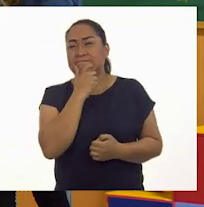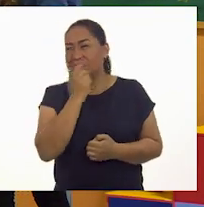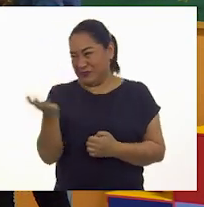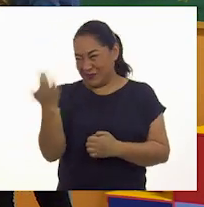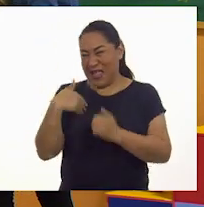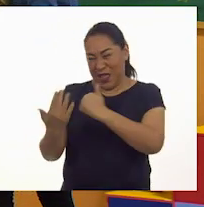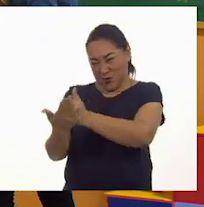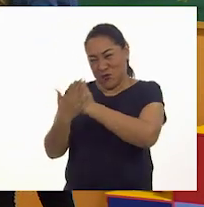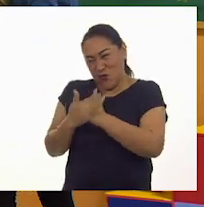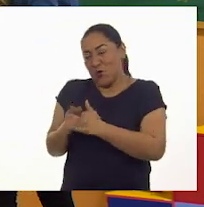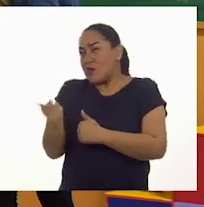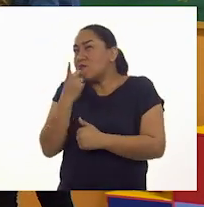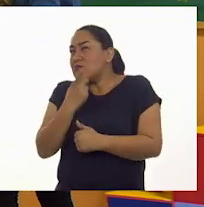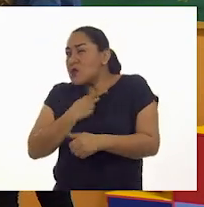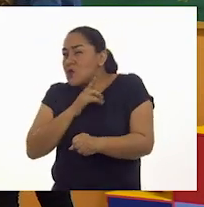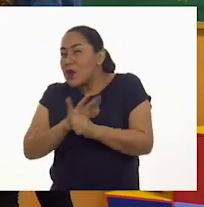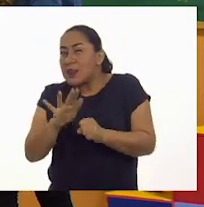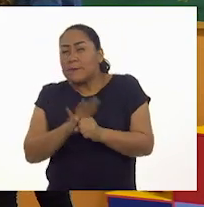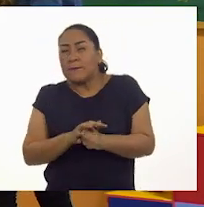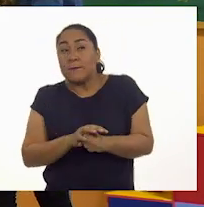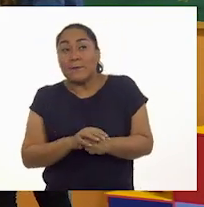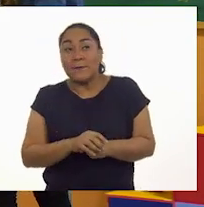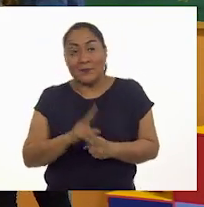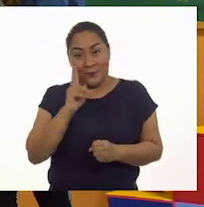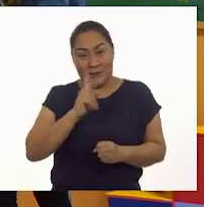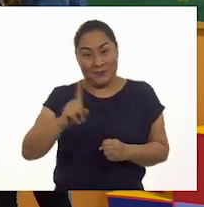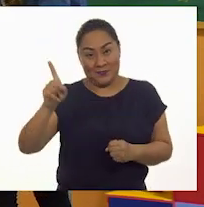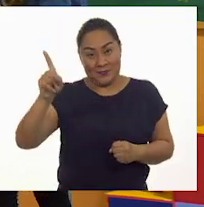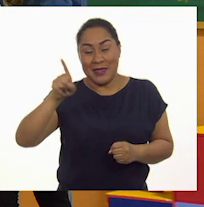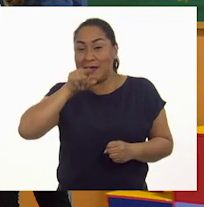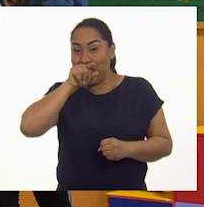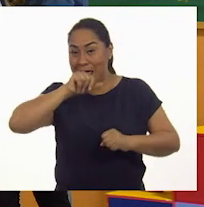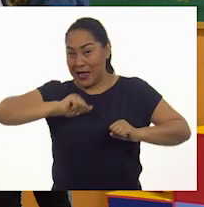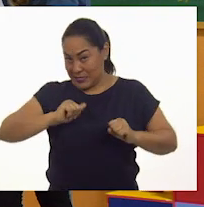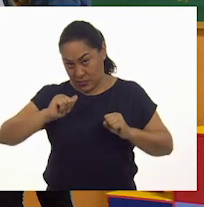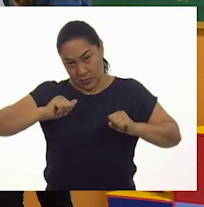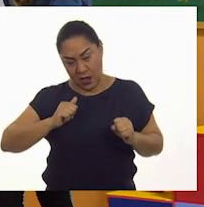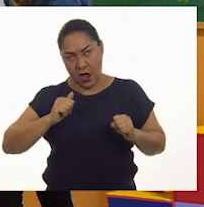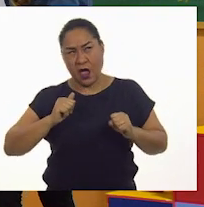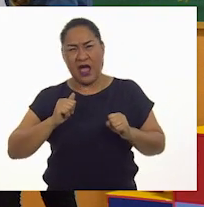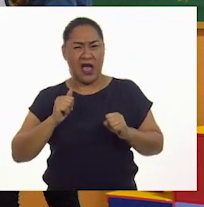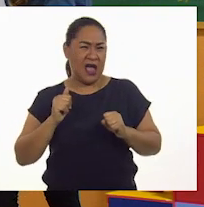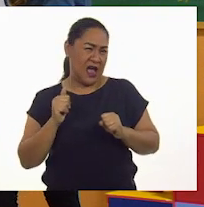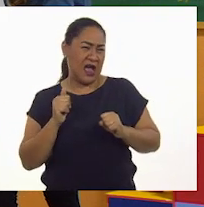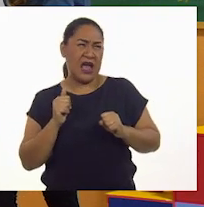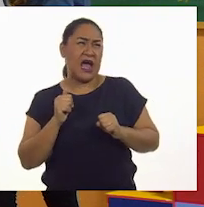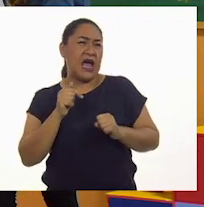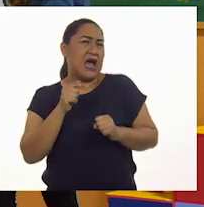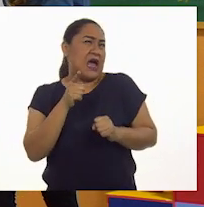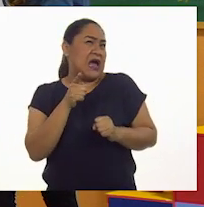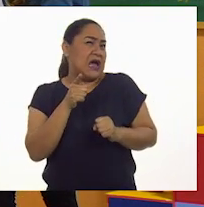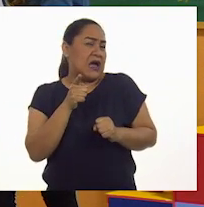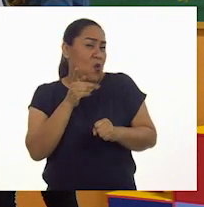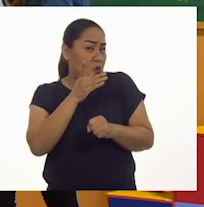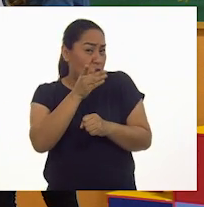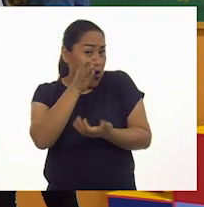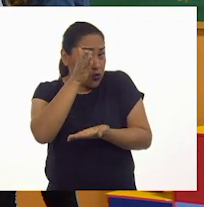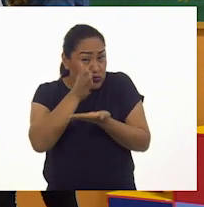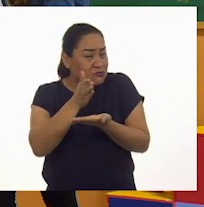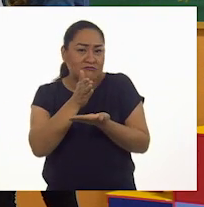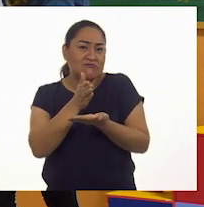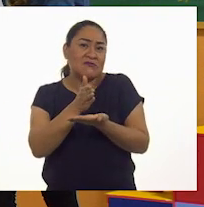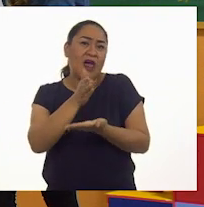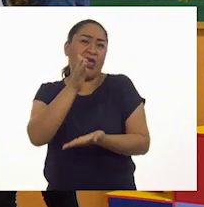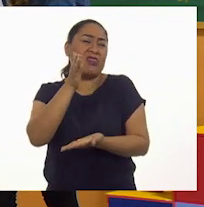Y ustedes me van diciendo cuál. Aquí está la gallina, ¿cierto? Pero creo que no están naciendo en este momento.